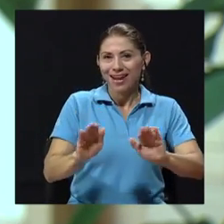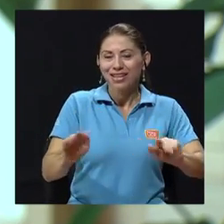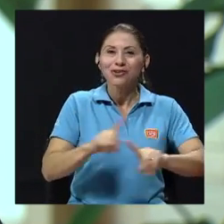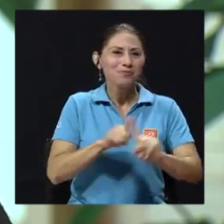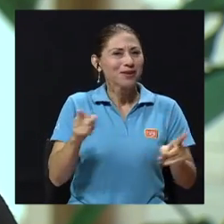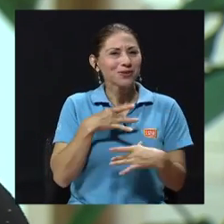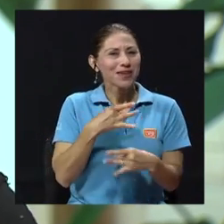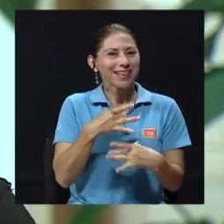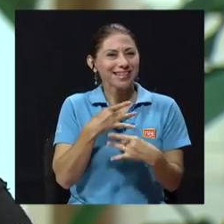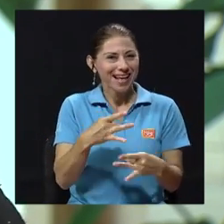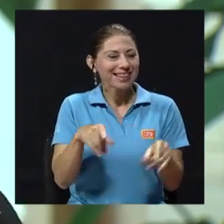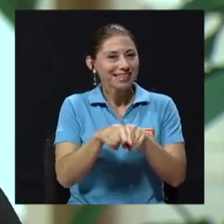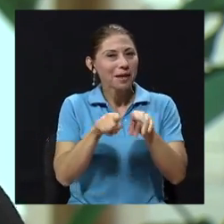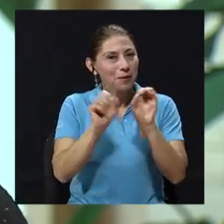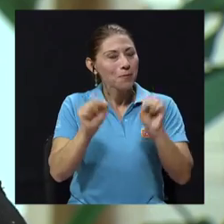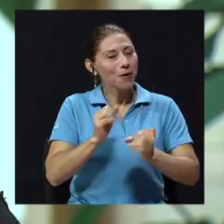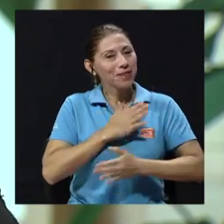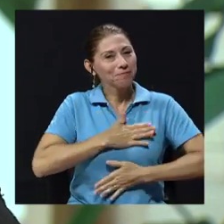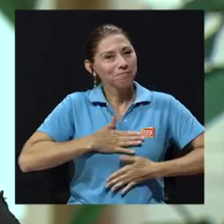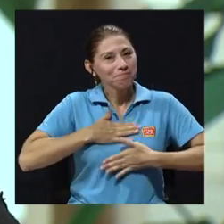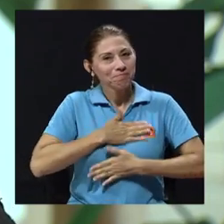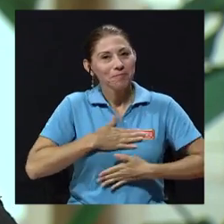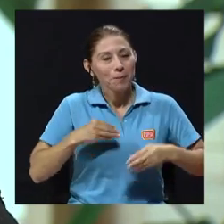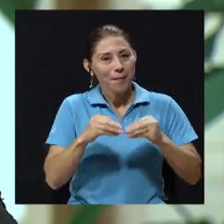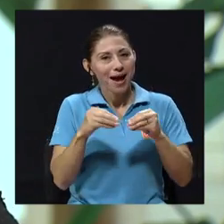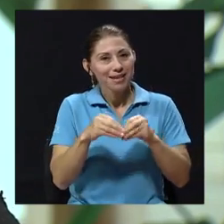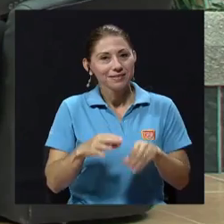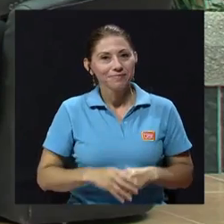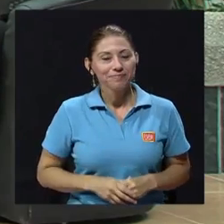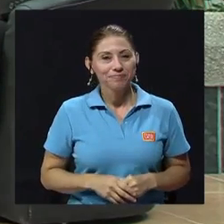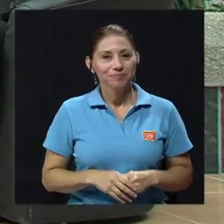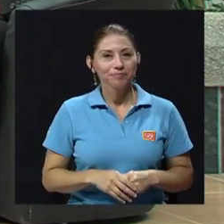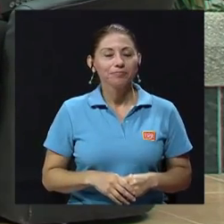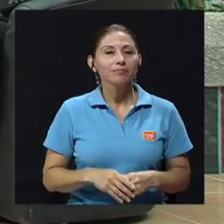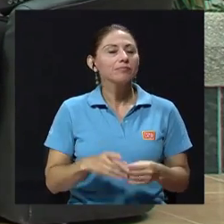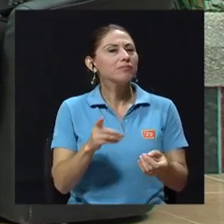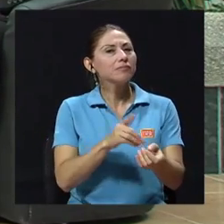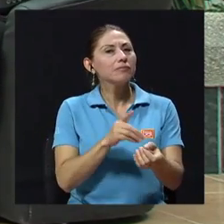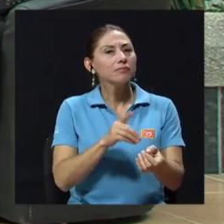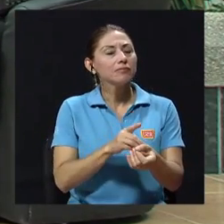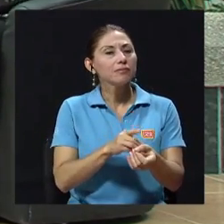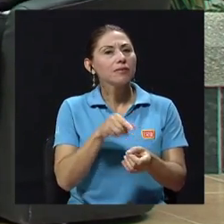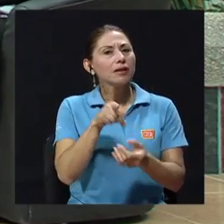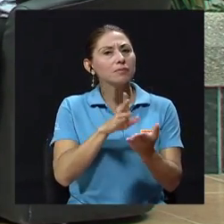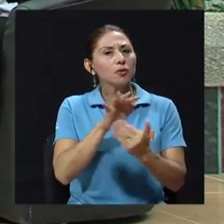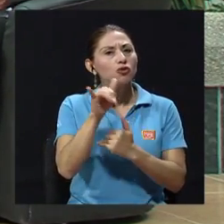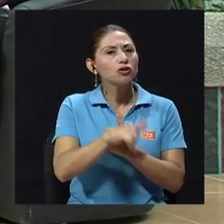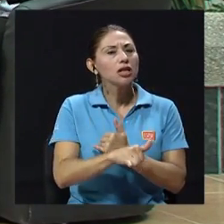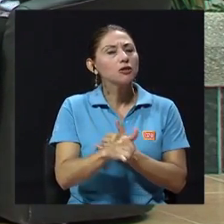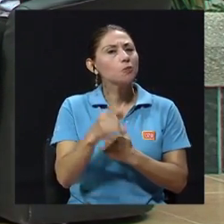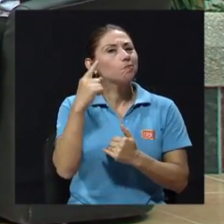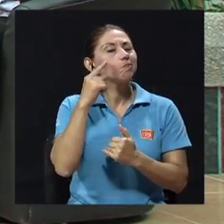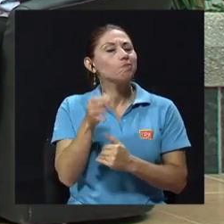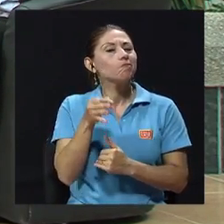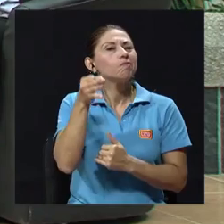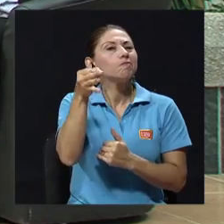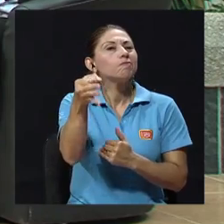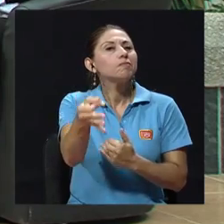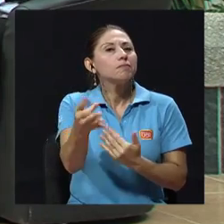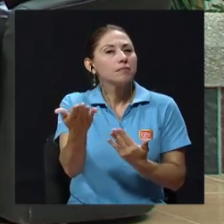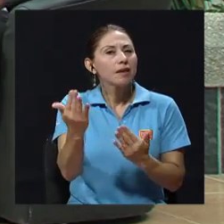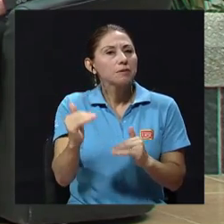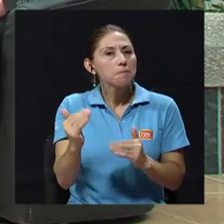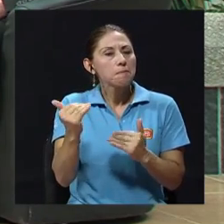interesantes que pueden ir, disfrutar inevitablemente. Claro, más allá. Claro. Doctora, ¿cuáles son las expectativas de este proyecto? ¿Hacia qué